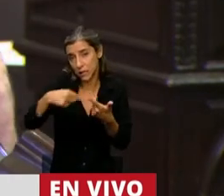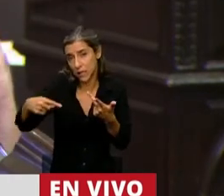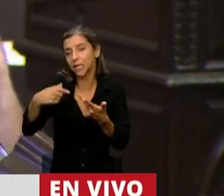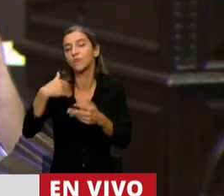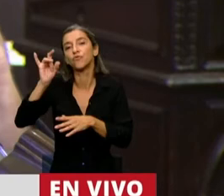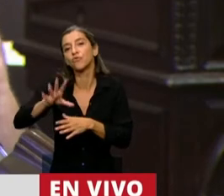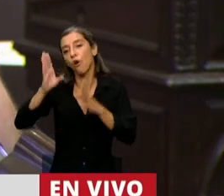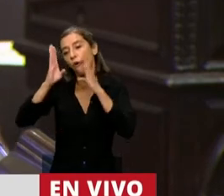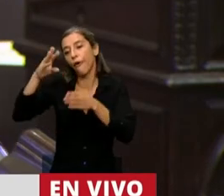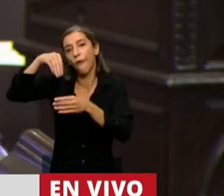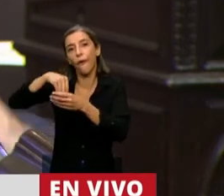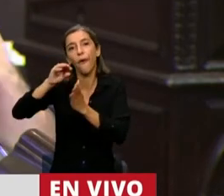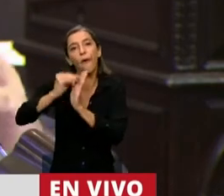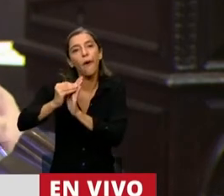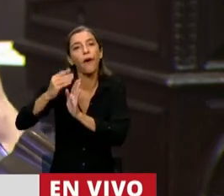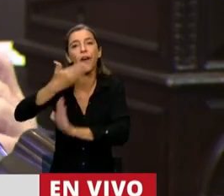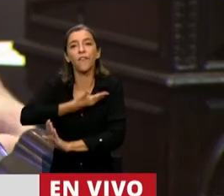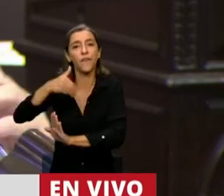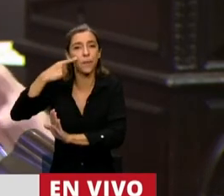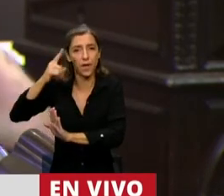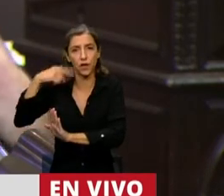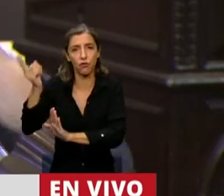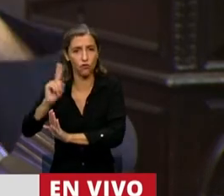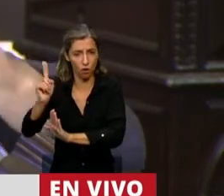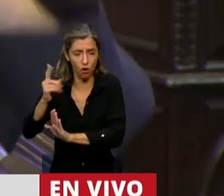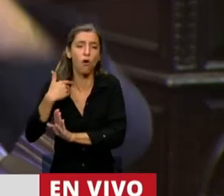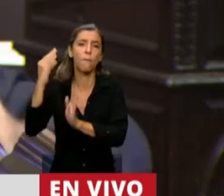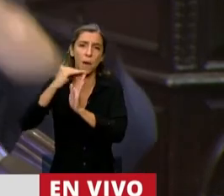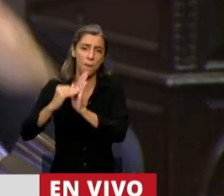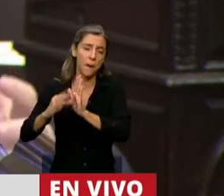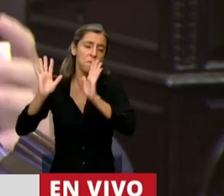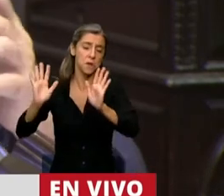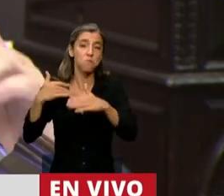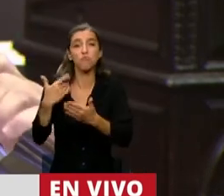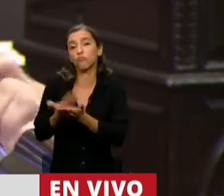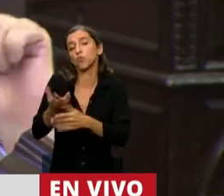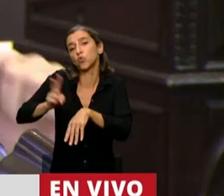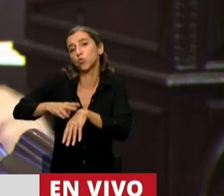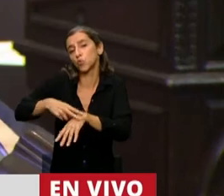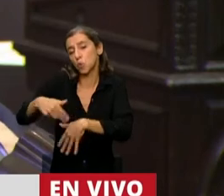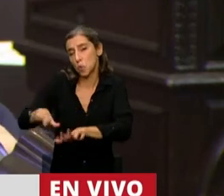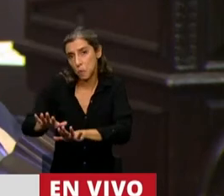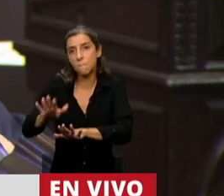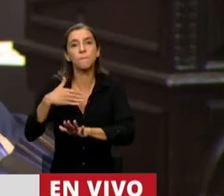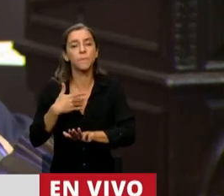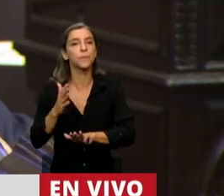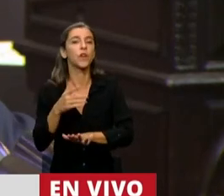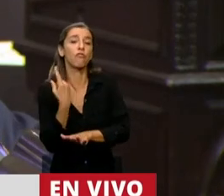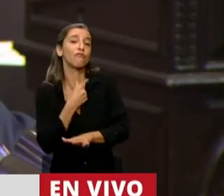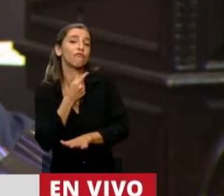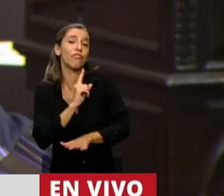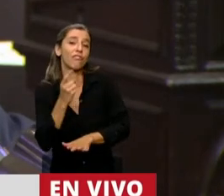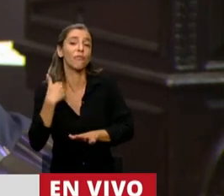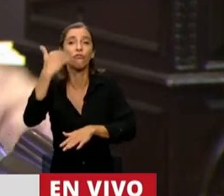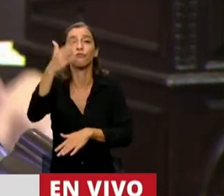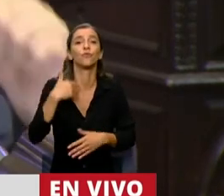solamente el Fondo Monetario Internacional, necesitamos en concreto que no vuelva a ocurrir un hecho desgraciado para todos, sobre todo en la deuda. Que un día nos levantemos a